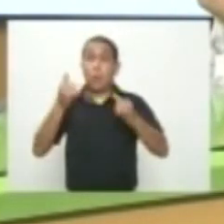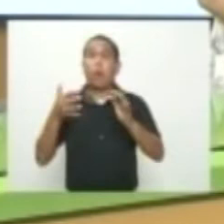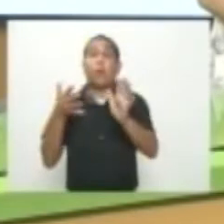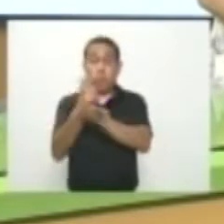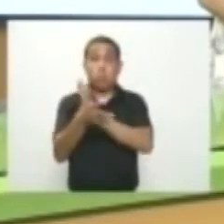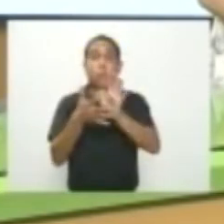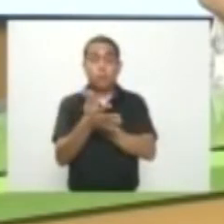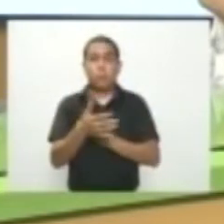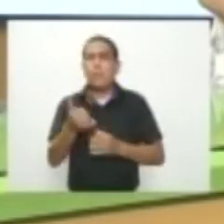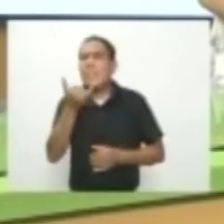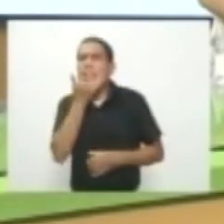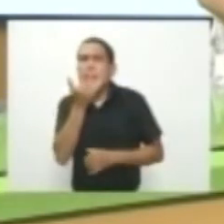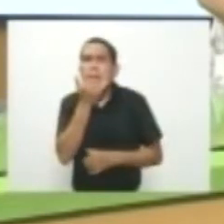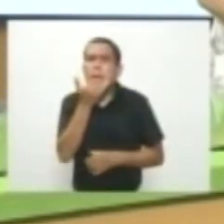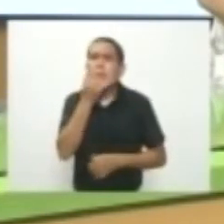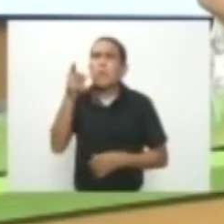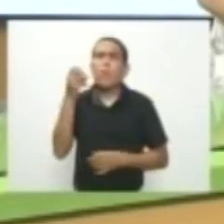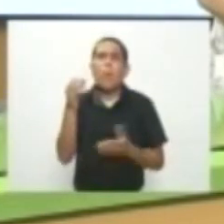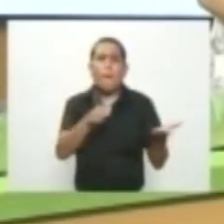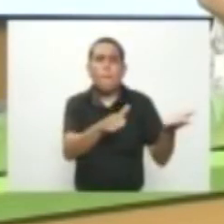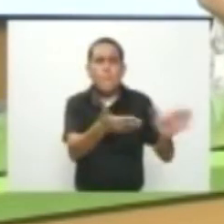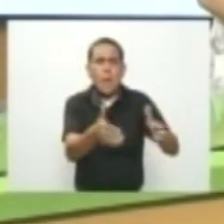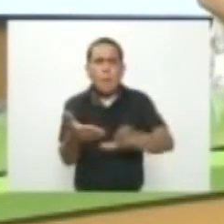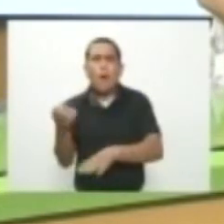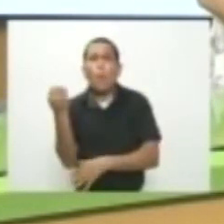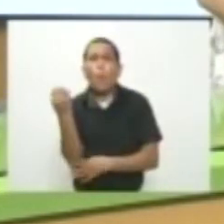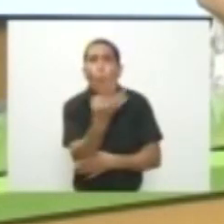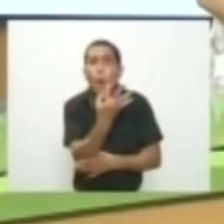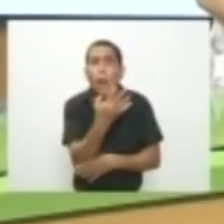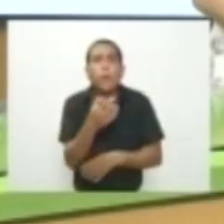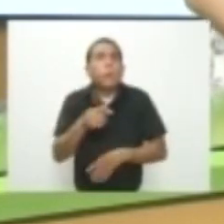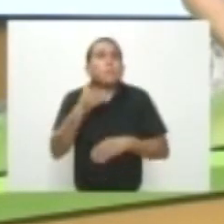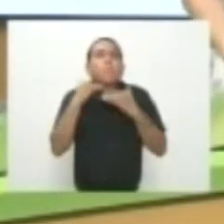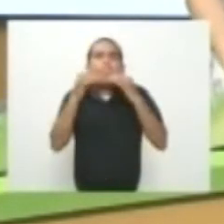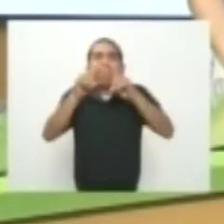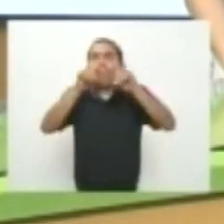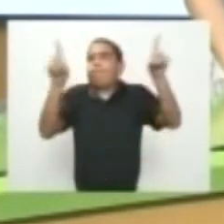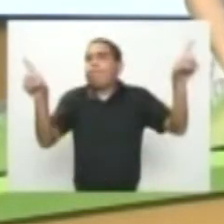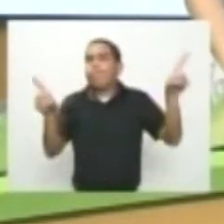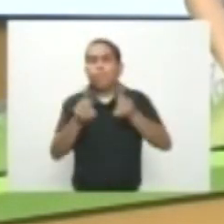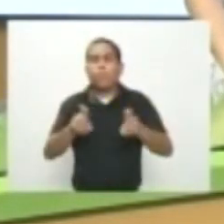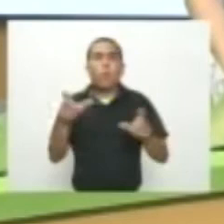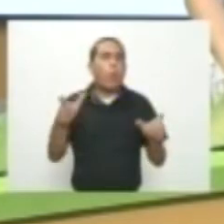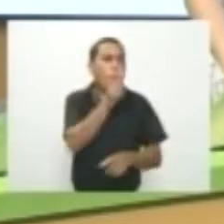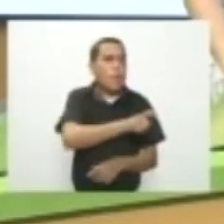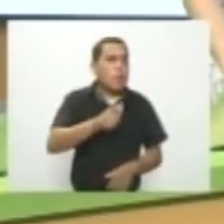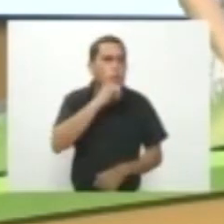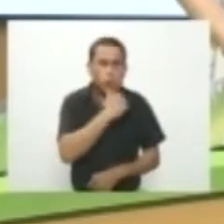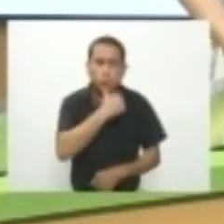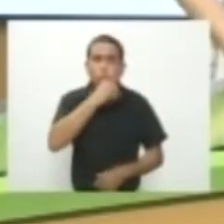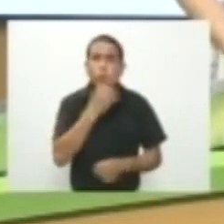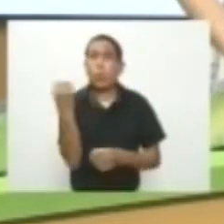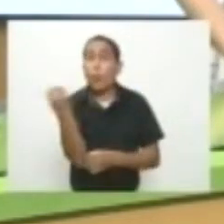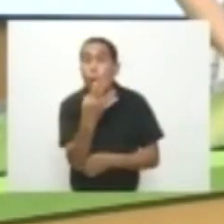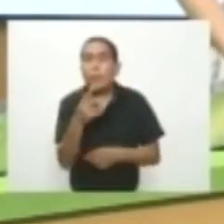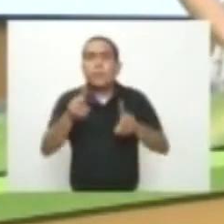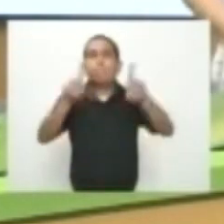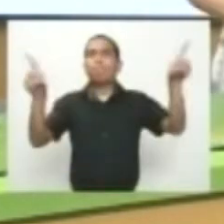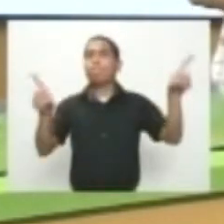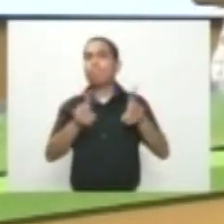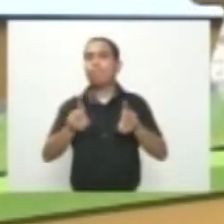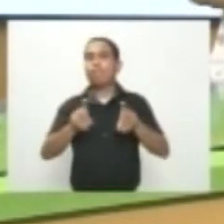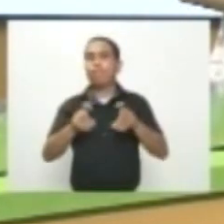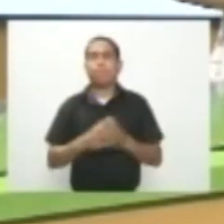Y no sabemos Hasta el momento Cuánto es El saldo total De heridos Y víctimas mortales